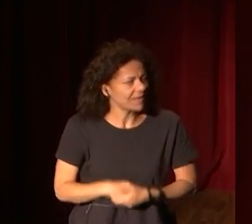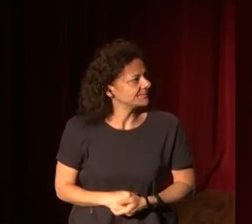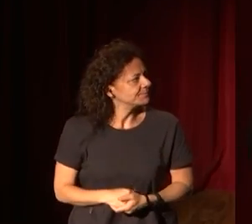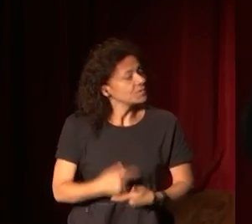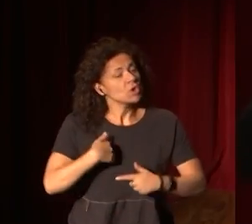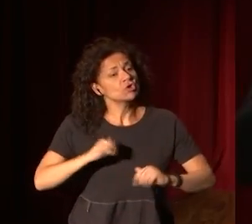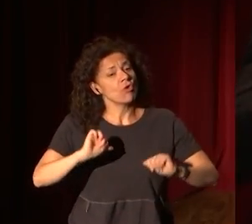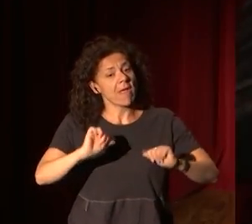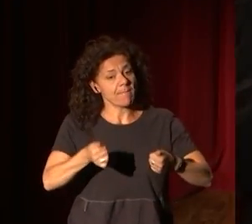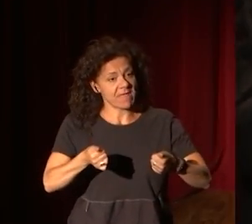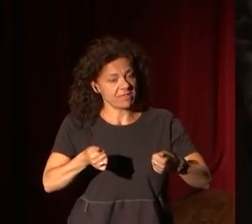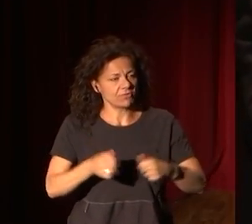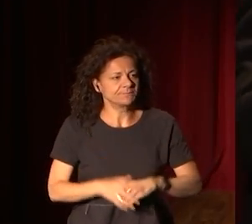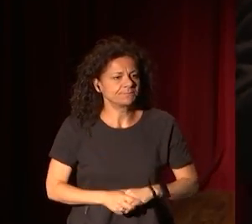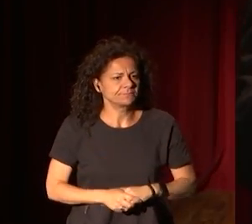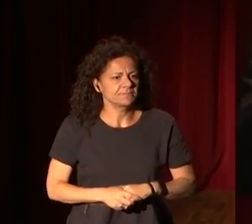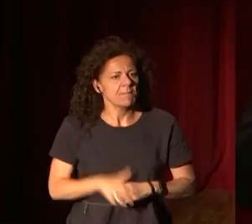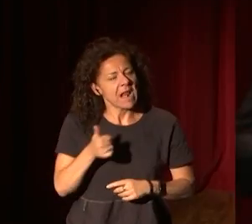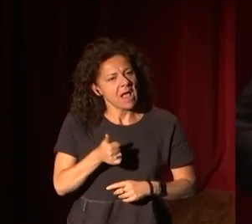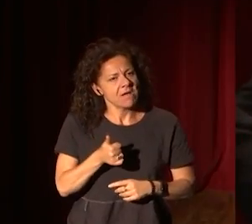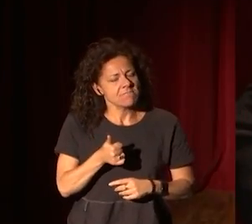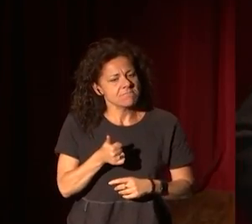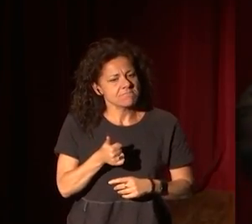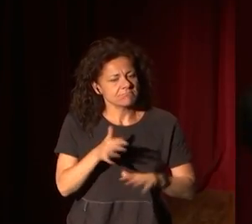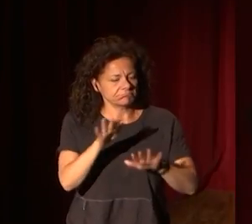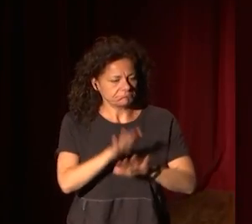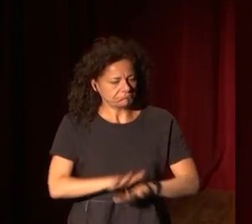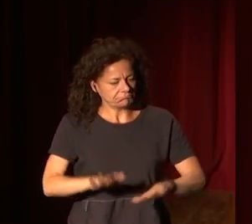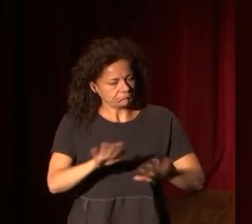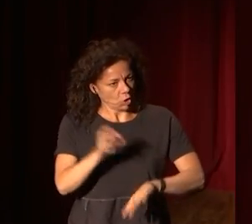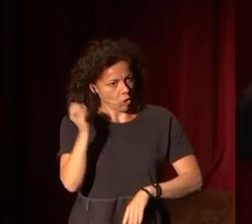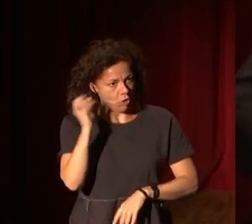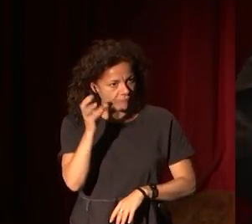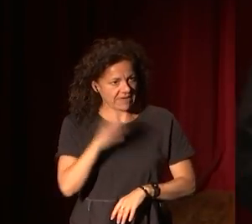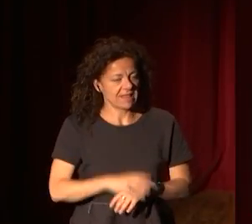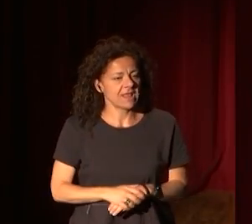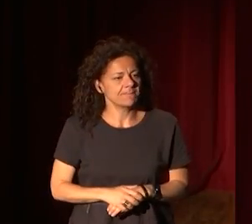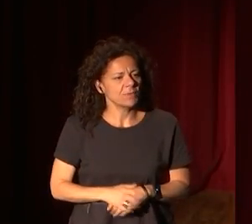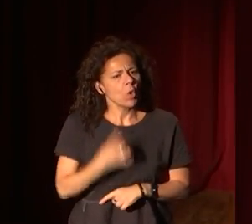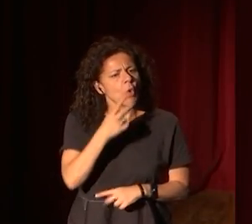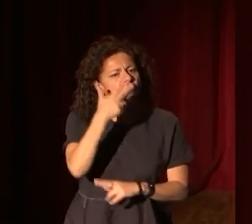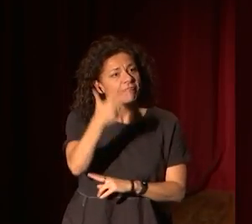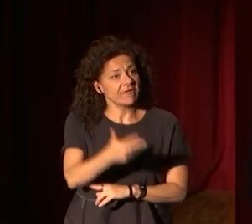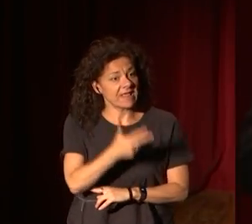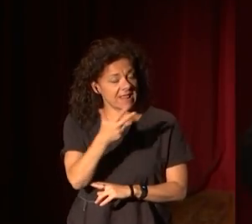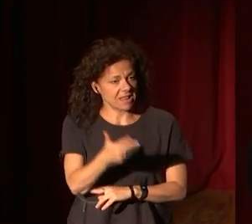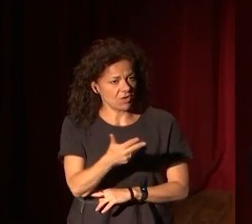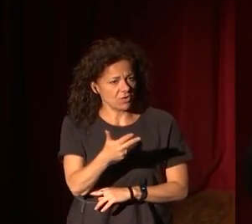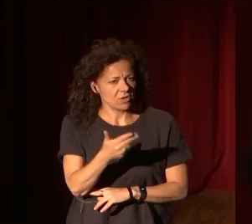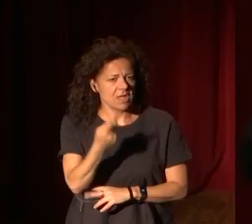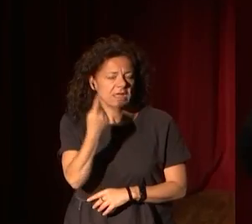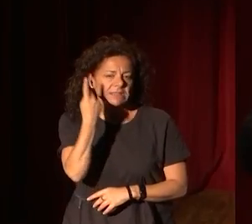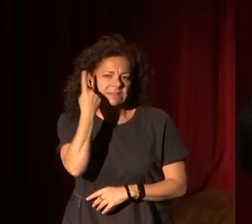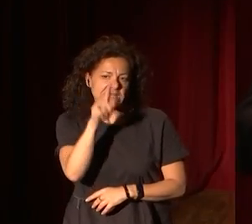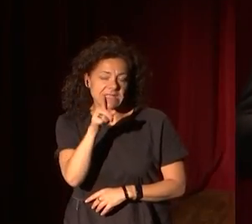Voy a empezar para distendir un poco la conferencia con un vídeo que ya sé que es